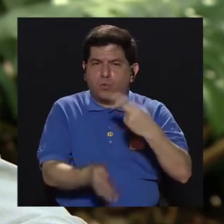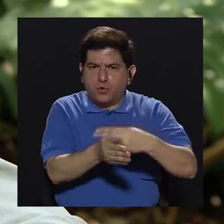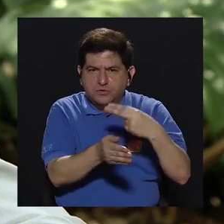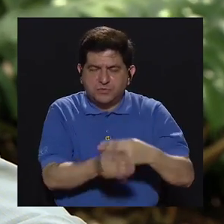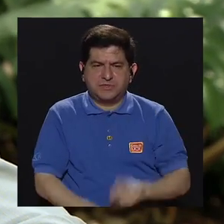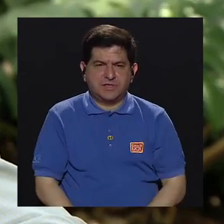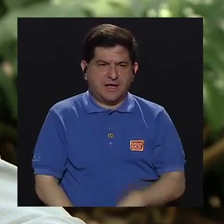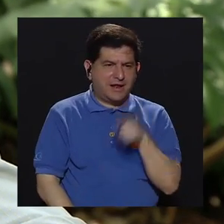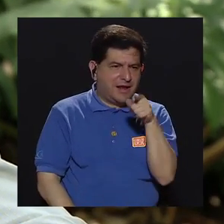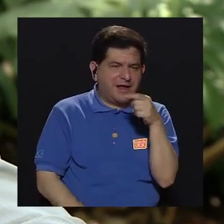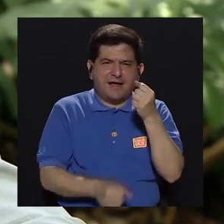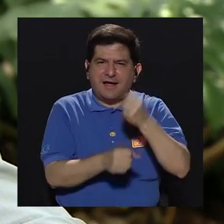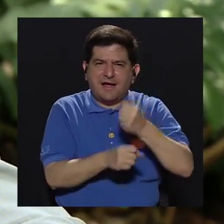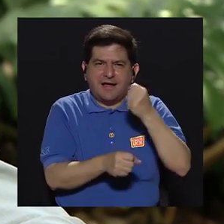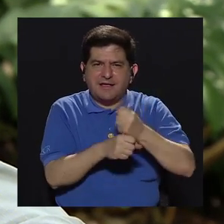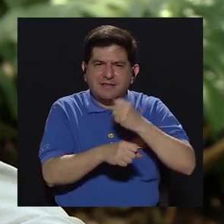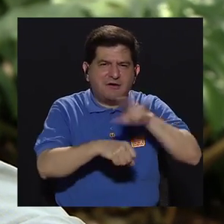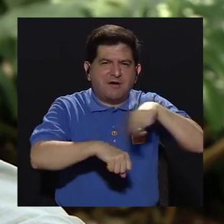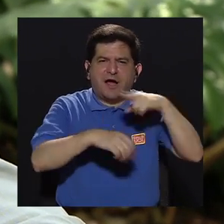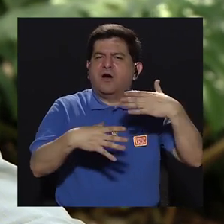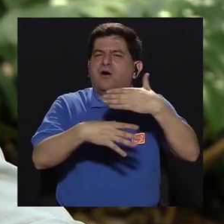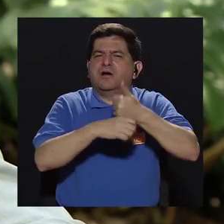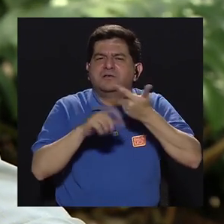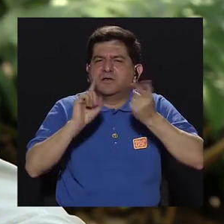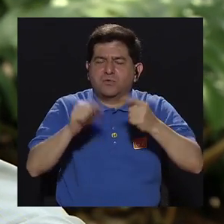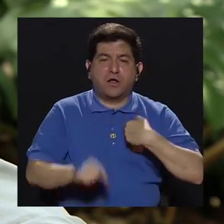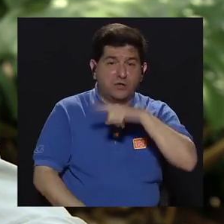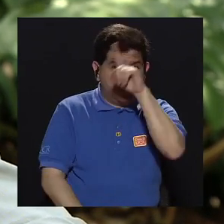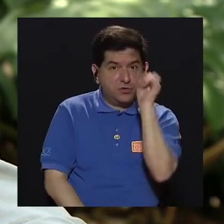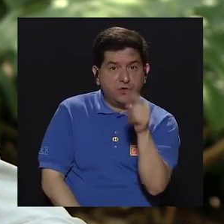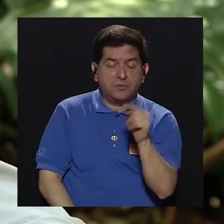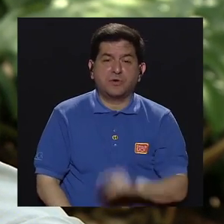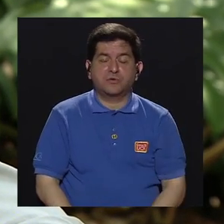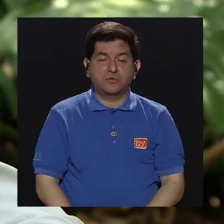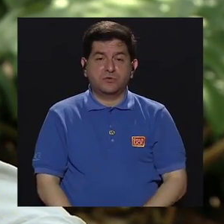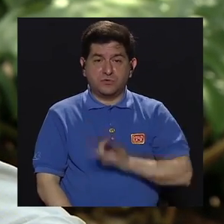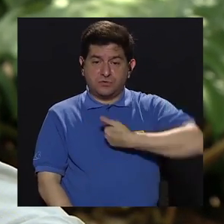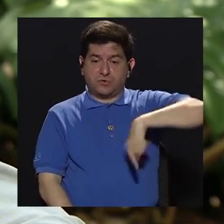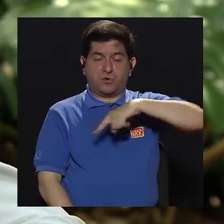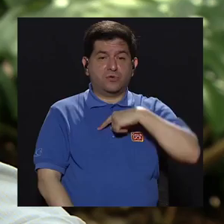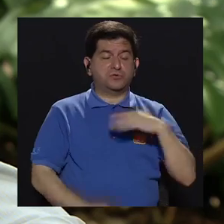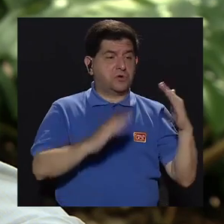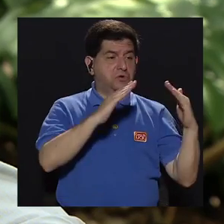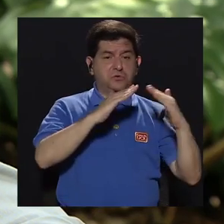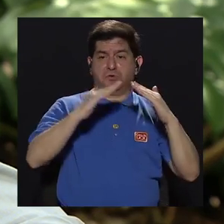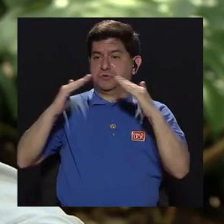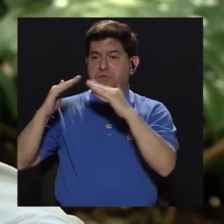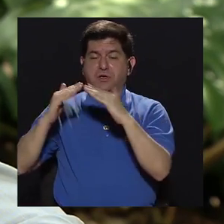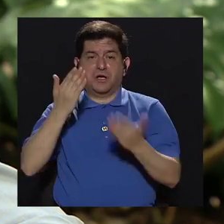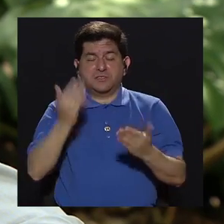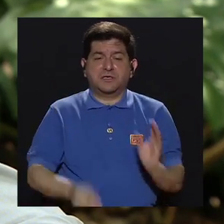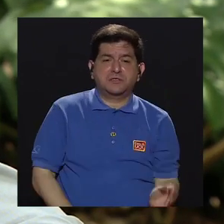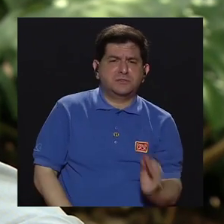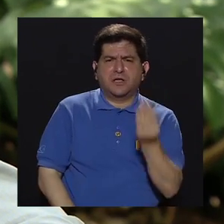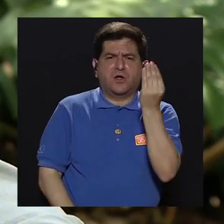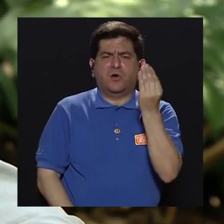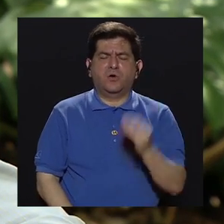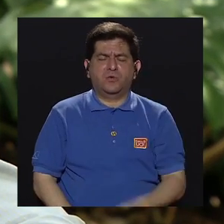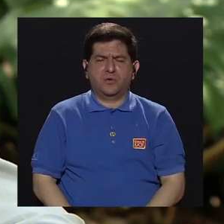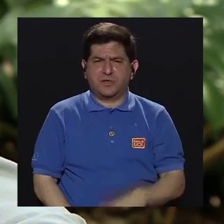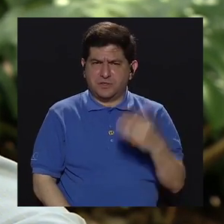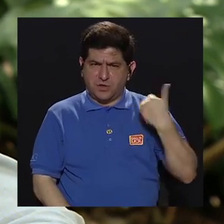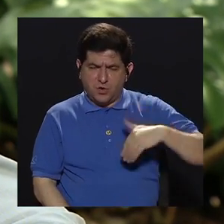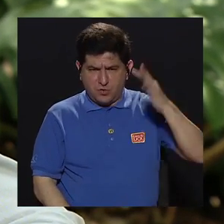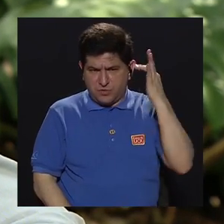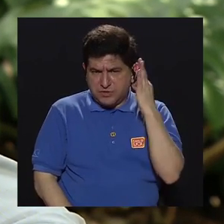¿cuáles son las labores que actualmente ellos más desempeñan? Se lo pregunto porque en nuestros hogares puede que nos estén viendo muchos muchachos o